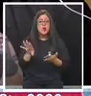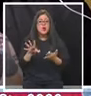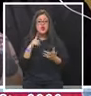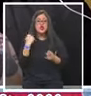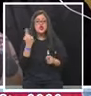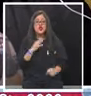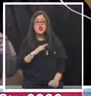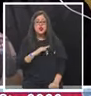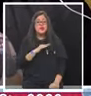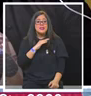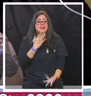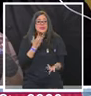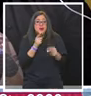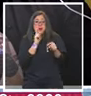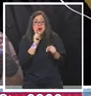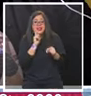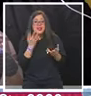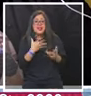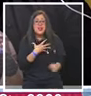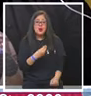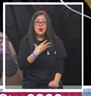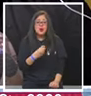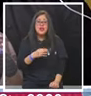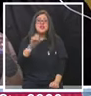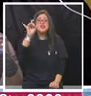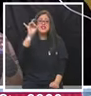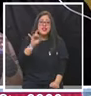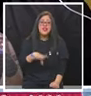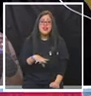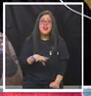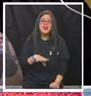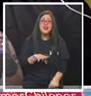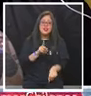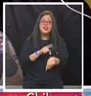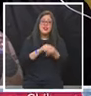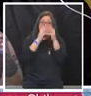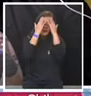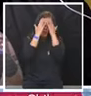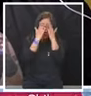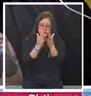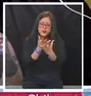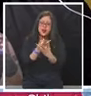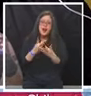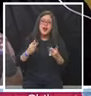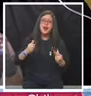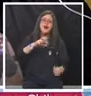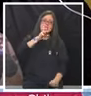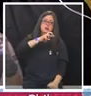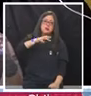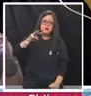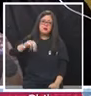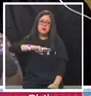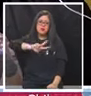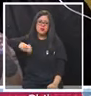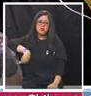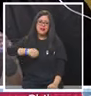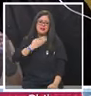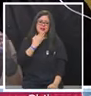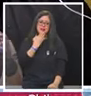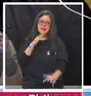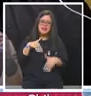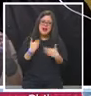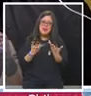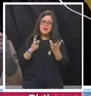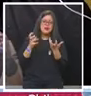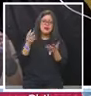vamos a tener nosotros como hijos es saber que le dedicamos tiempo de calidad a nuestros padres, y más con esta condición